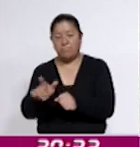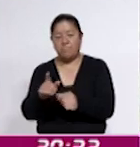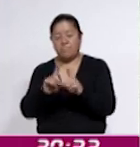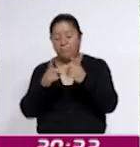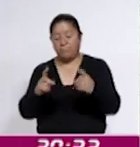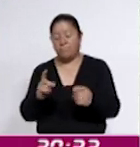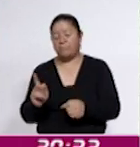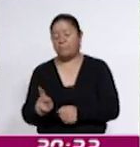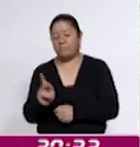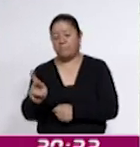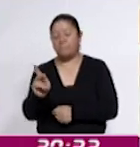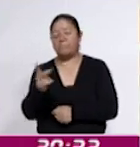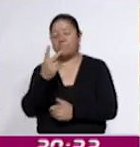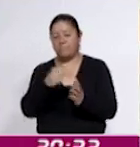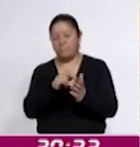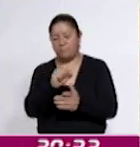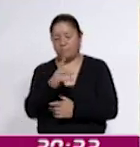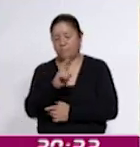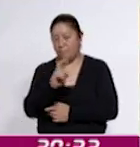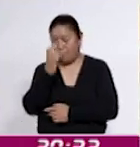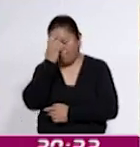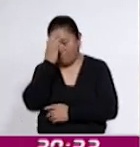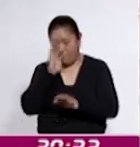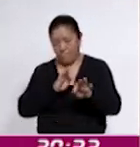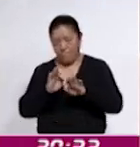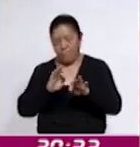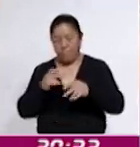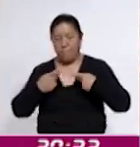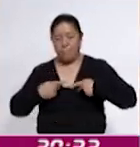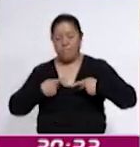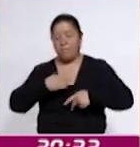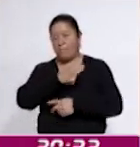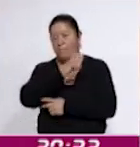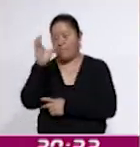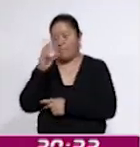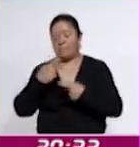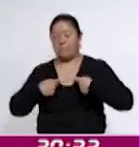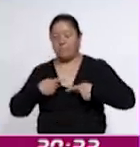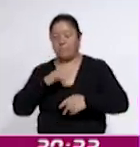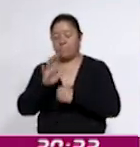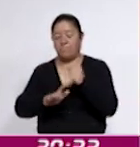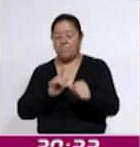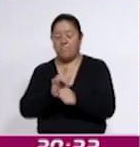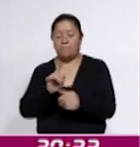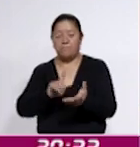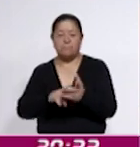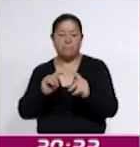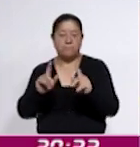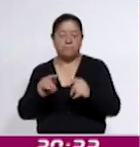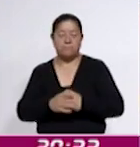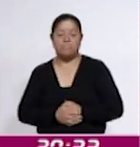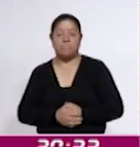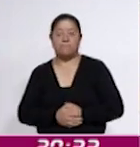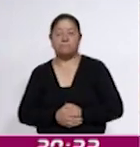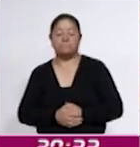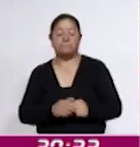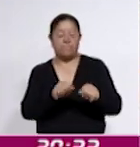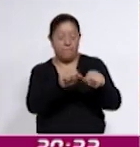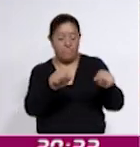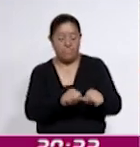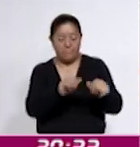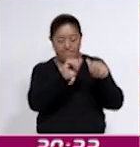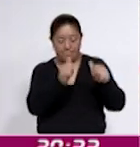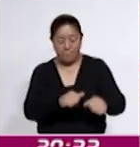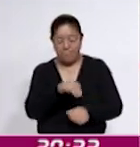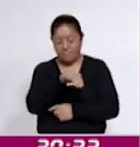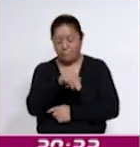2024, que reconoce el trabajo realizado por productores agrícolas y ganaderos de la entidad. En las instalaciones de la Sala de Arte Miguel en